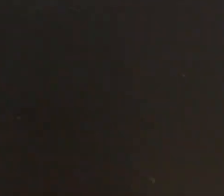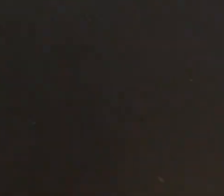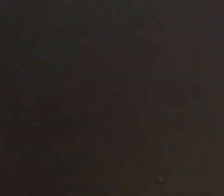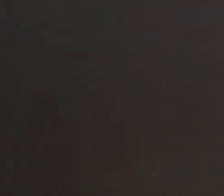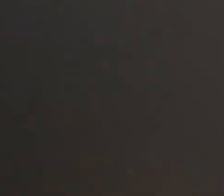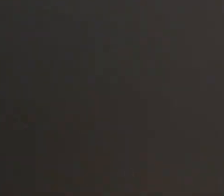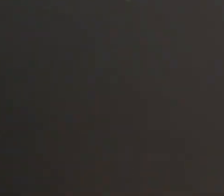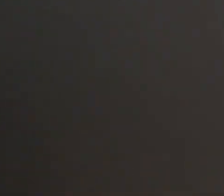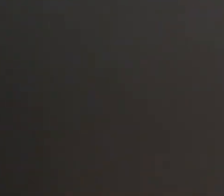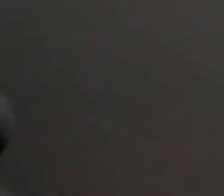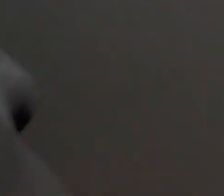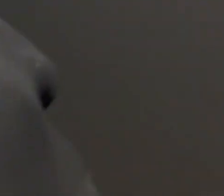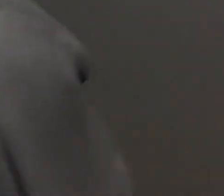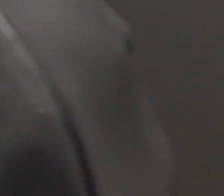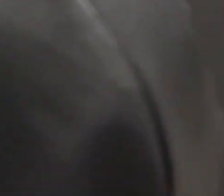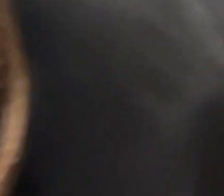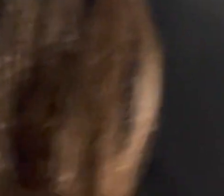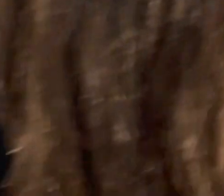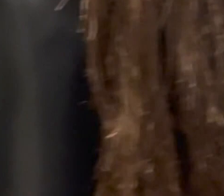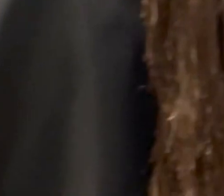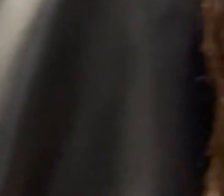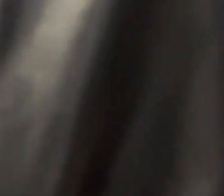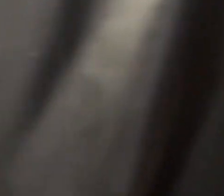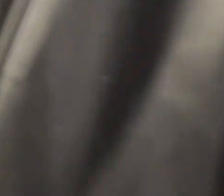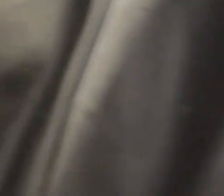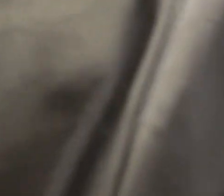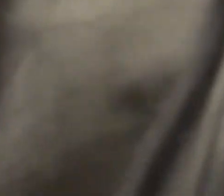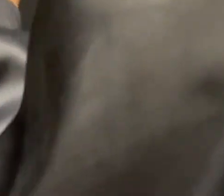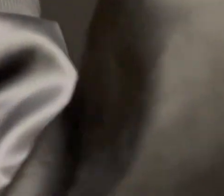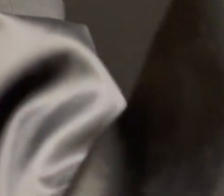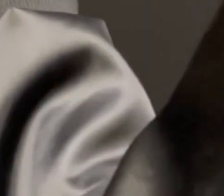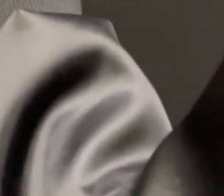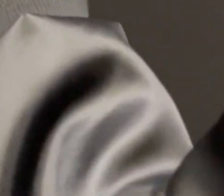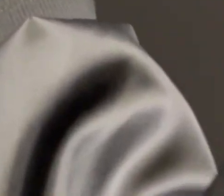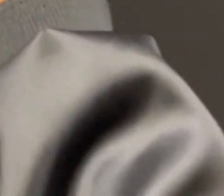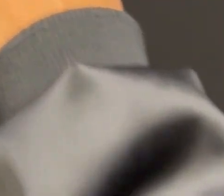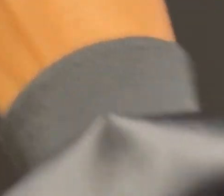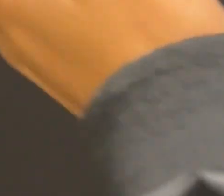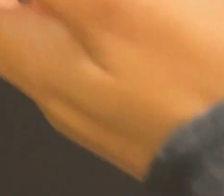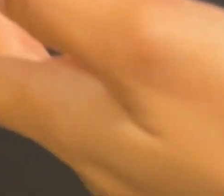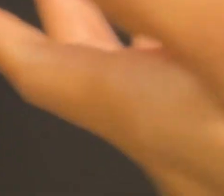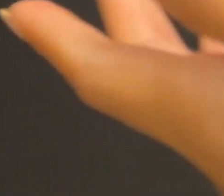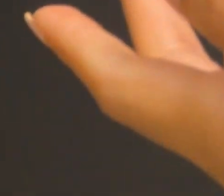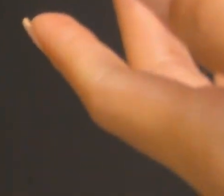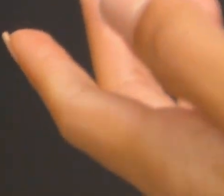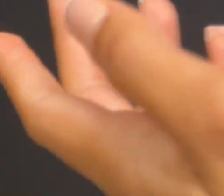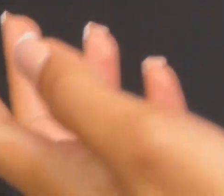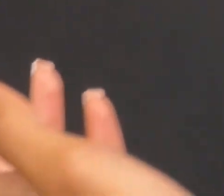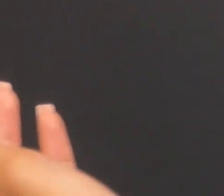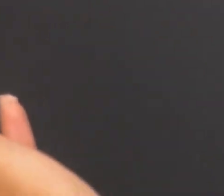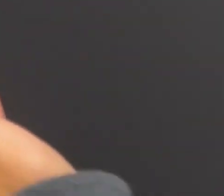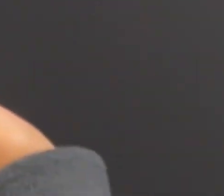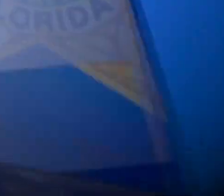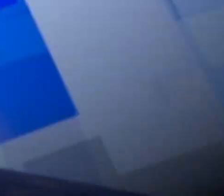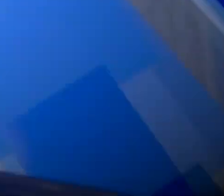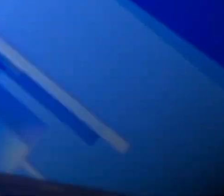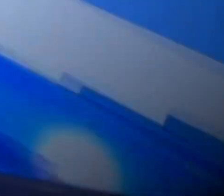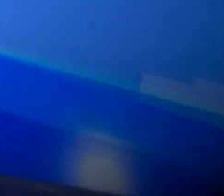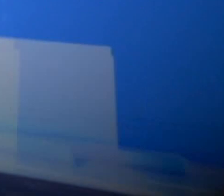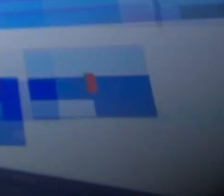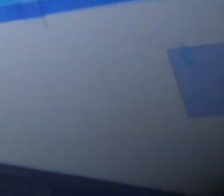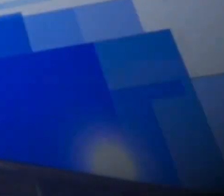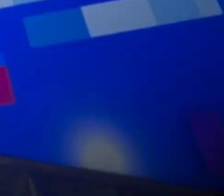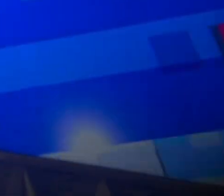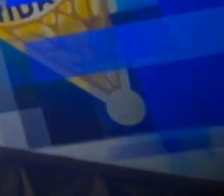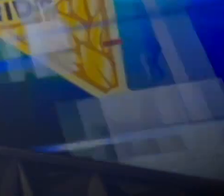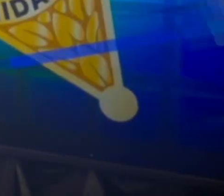o, si no tiene teléfono, pedir ayuda, pedirle a alguien que le llame al 911. Y si no, sencillamente también que sepa que